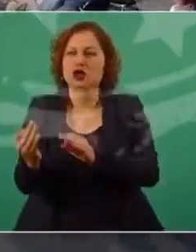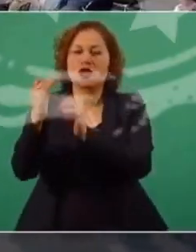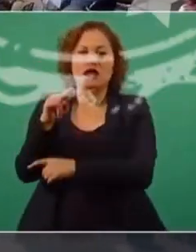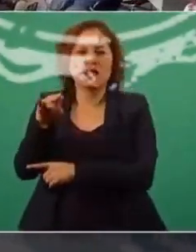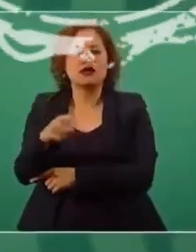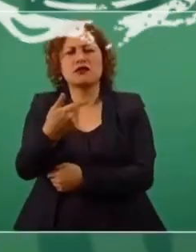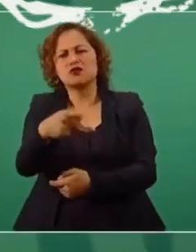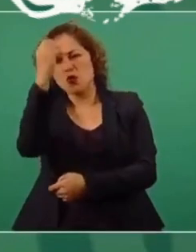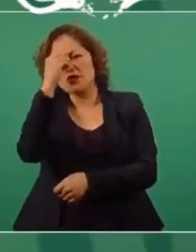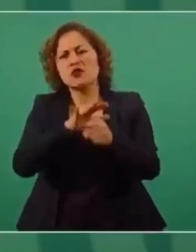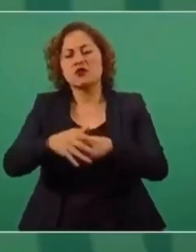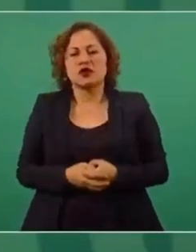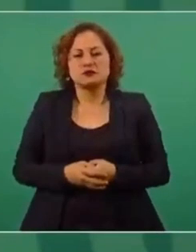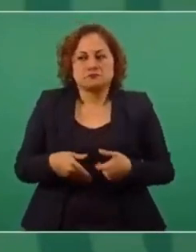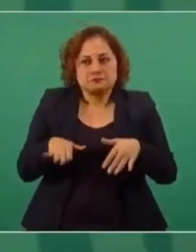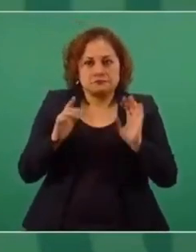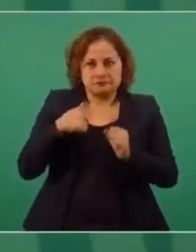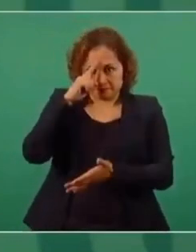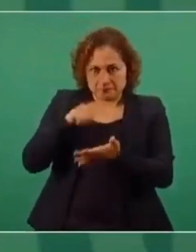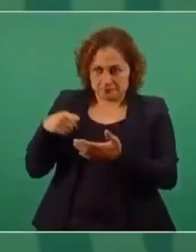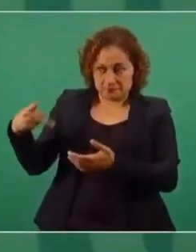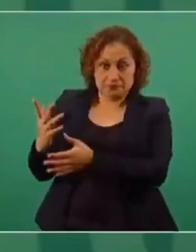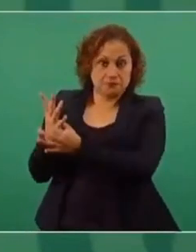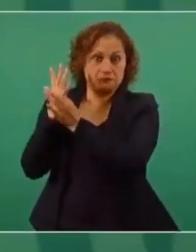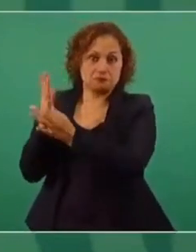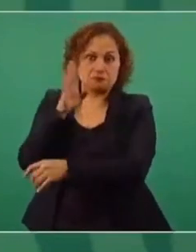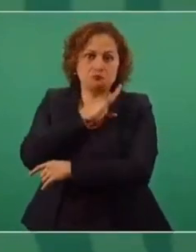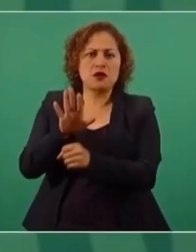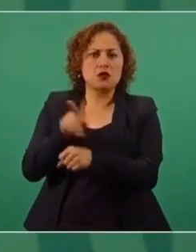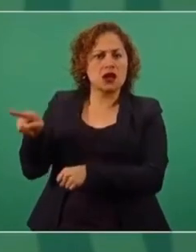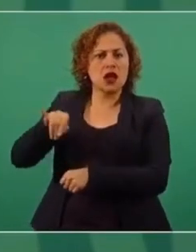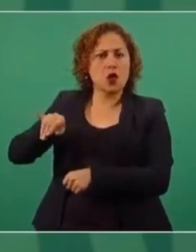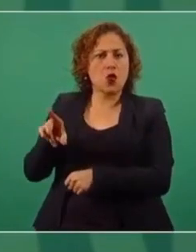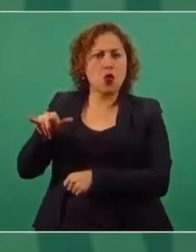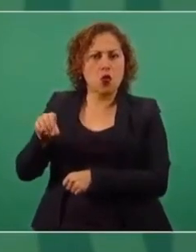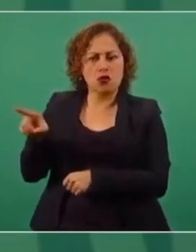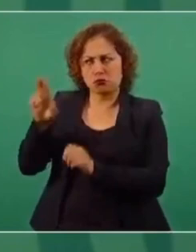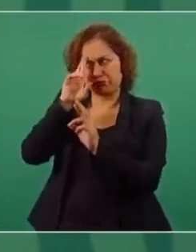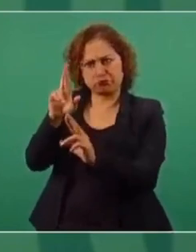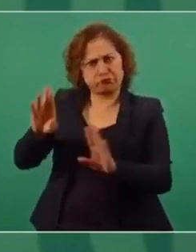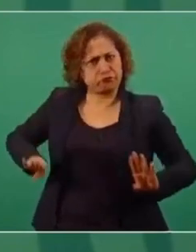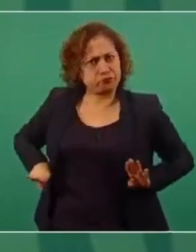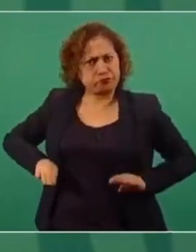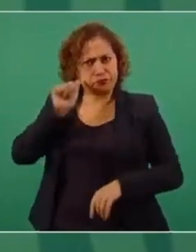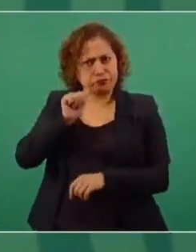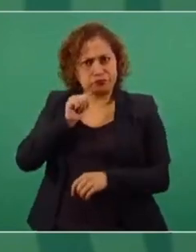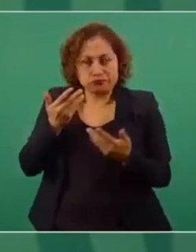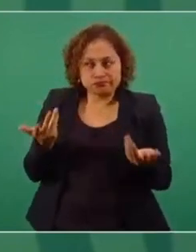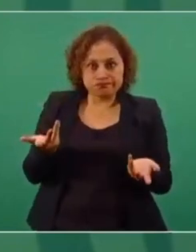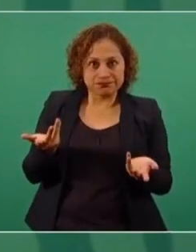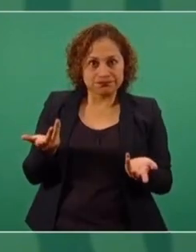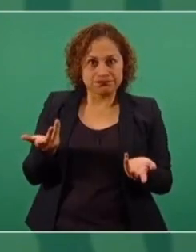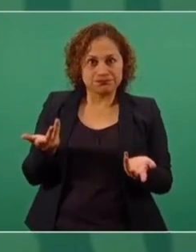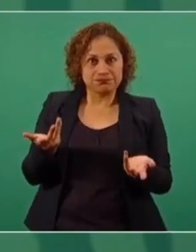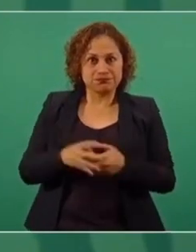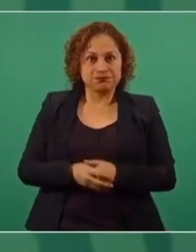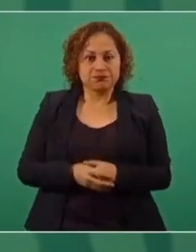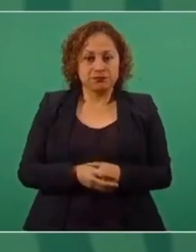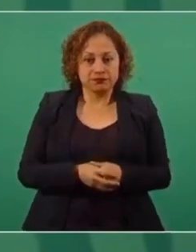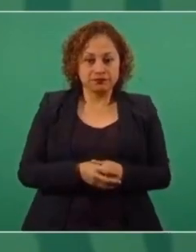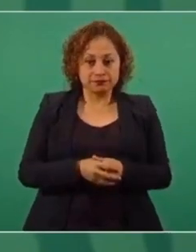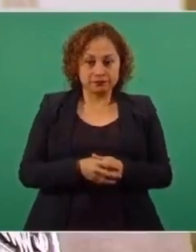Creo que fue una mala expresión, Julio es muy respetuoso, ahora sí que por partida doble actúa